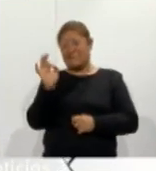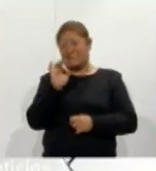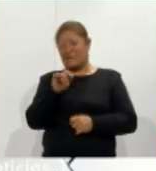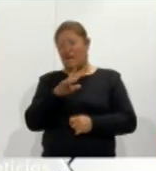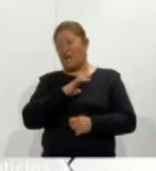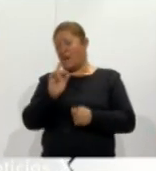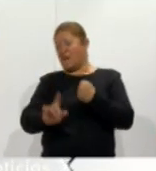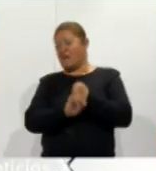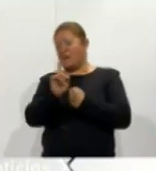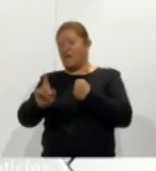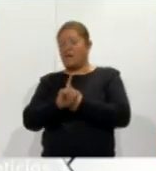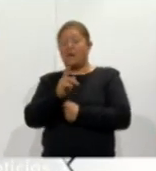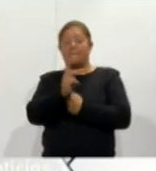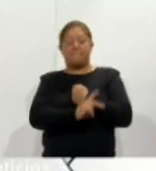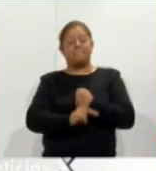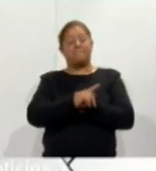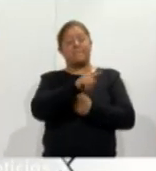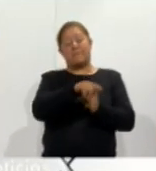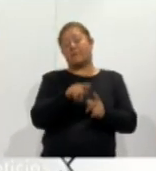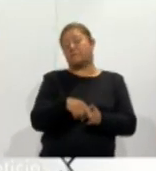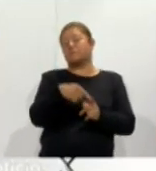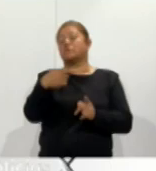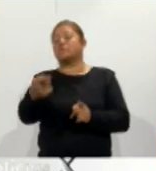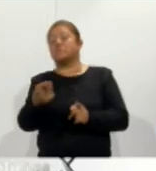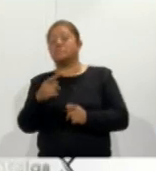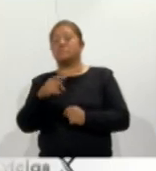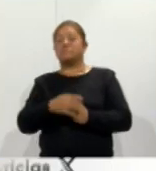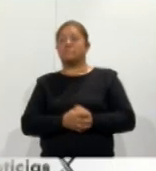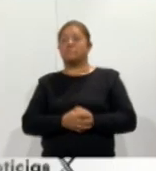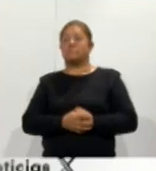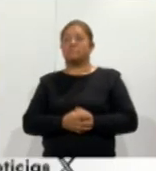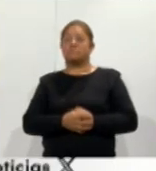conflicto entre el país y su vecino Azerbaiyán